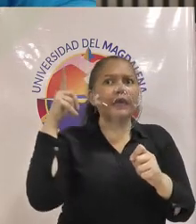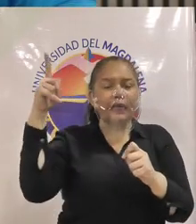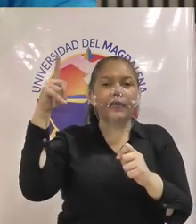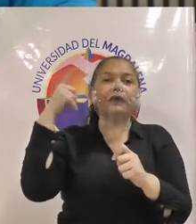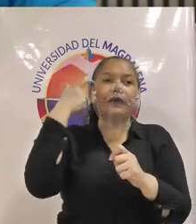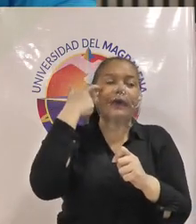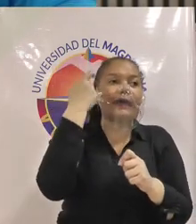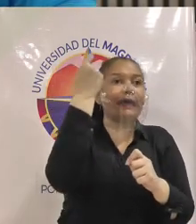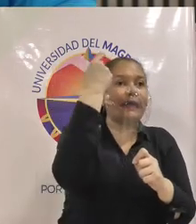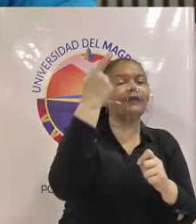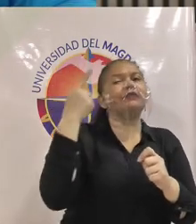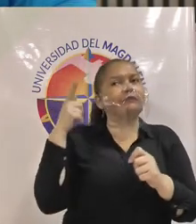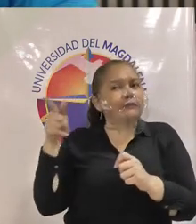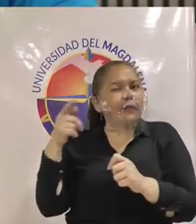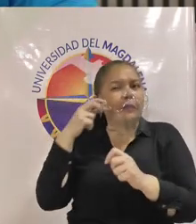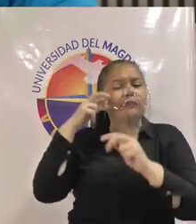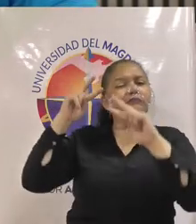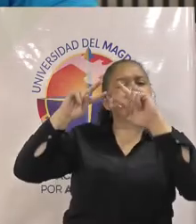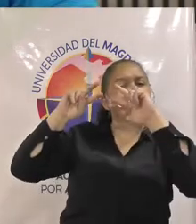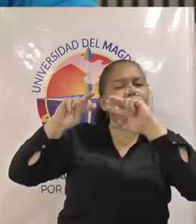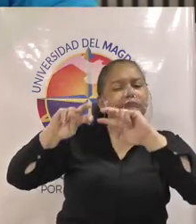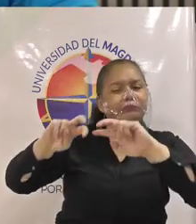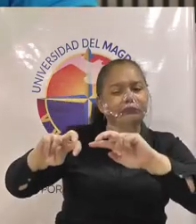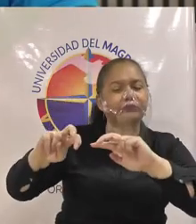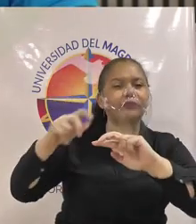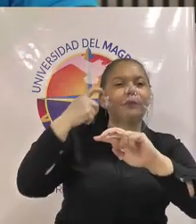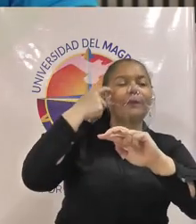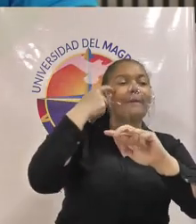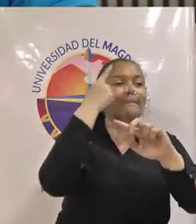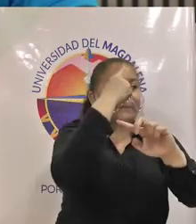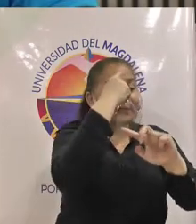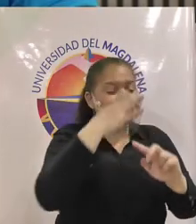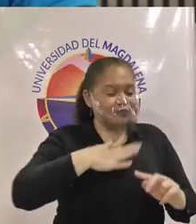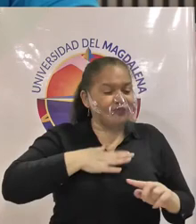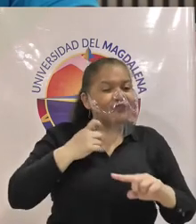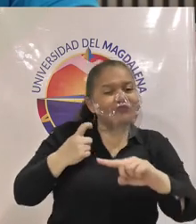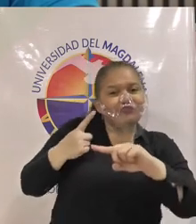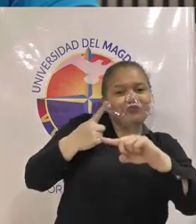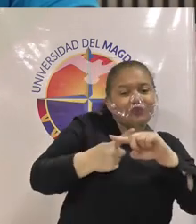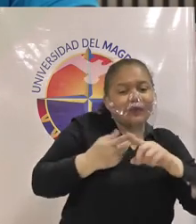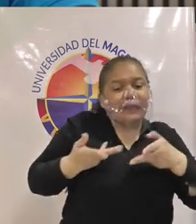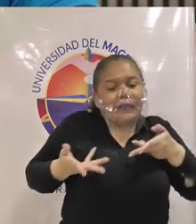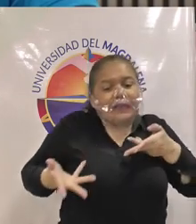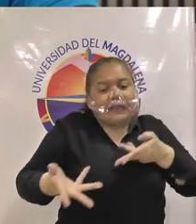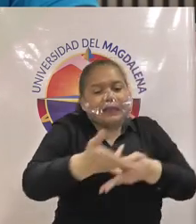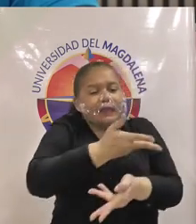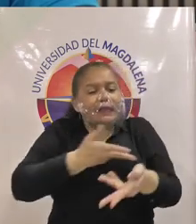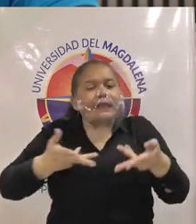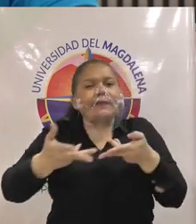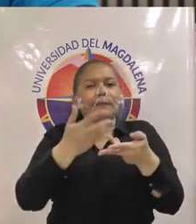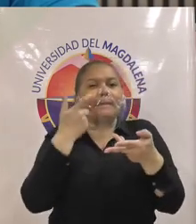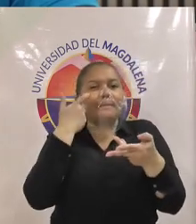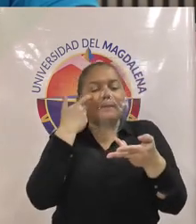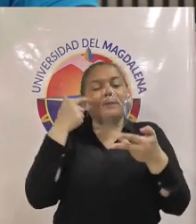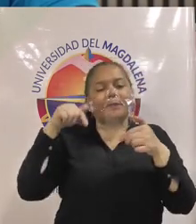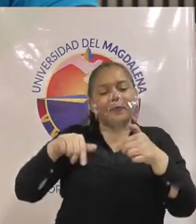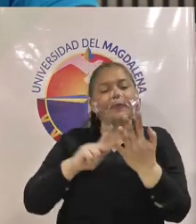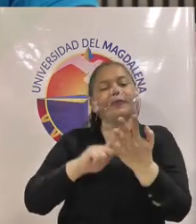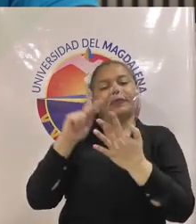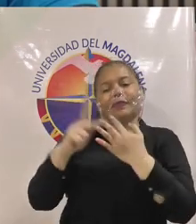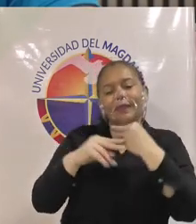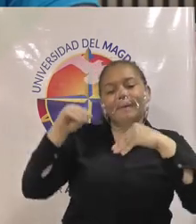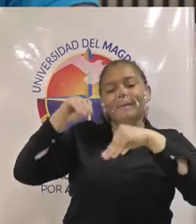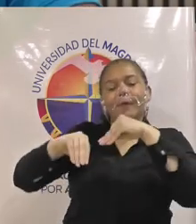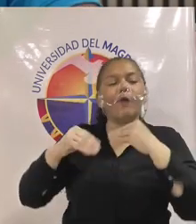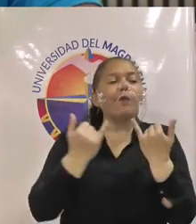sería comprender la investigación desde una amplitud socioconstructiva que es comprender la realización de proyectos hacia